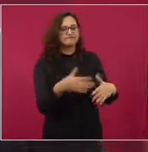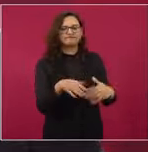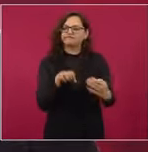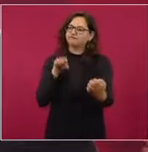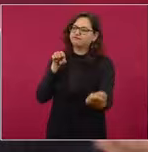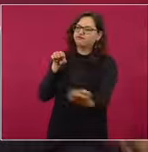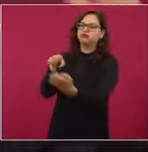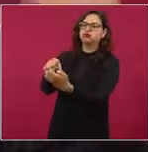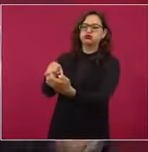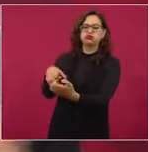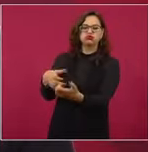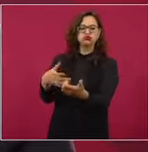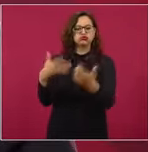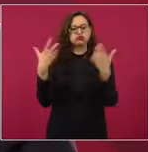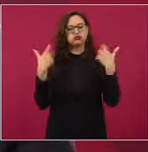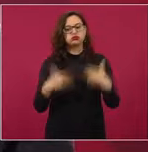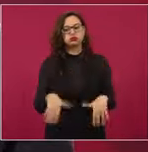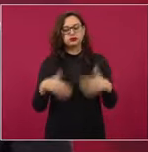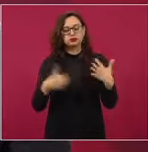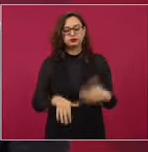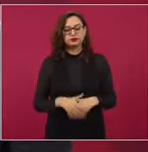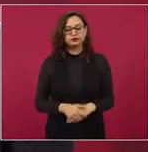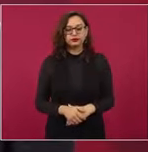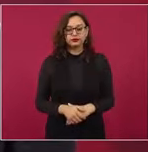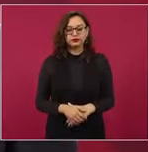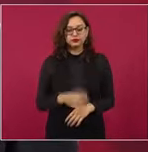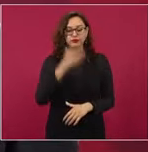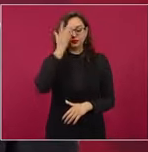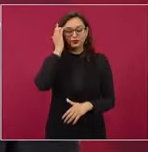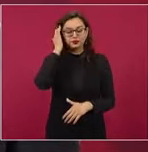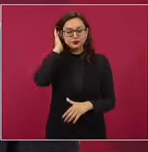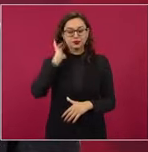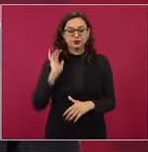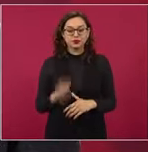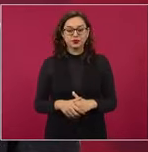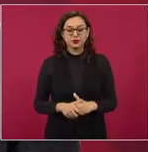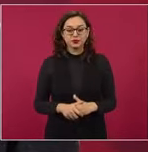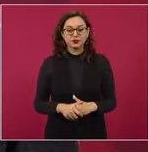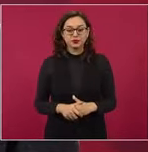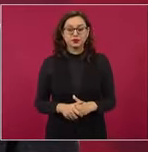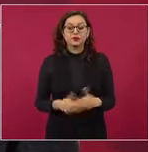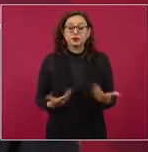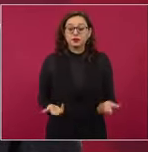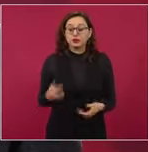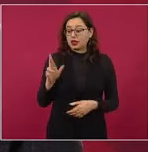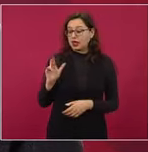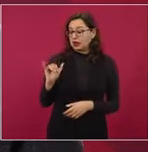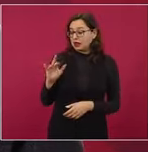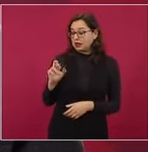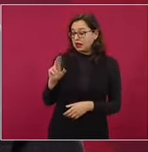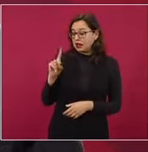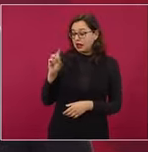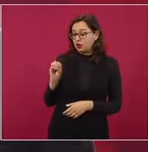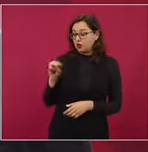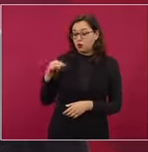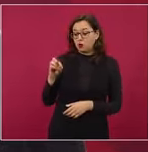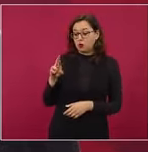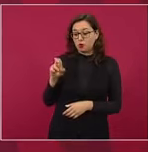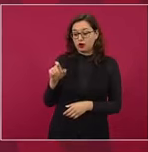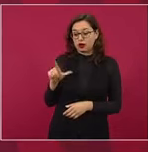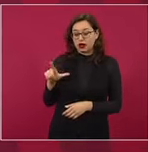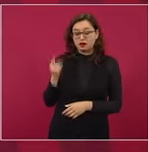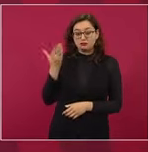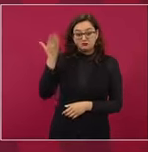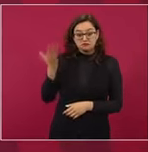Y en el caso, por ejemplo, de Ricardo Morreal, él tomó una